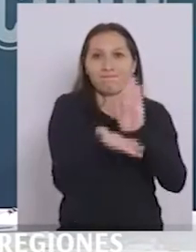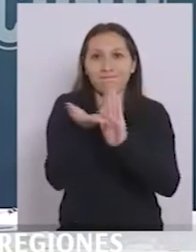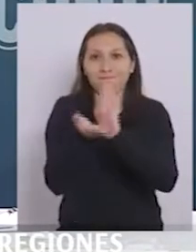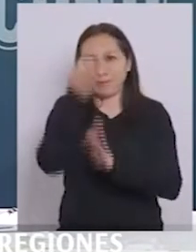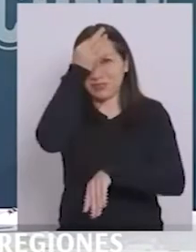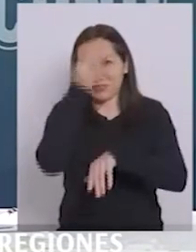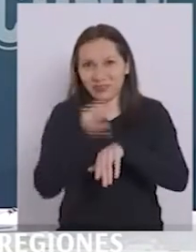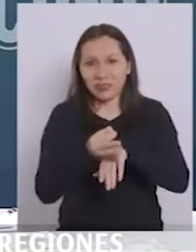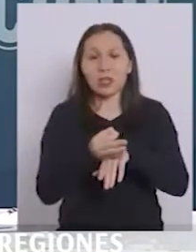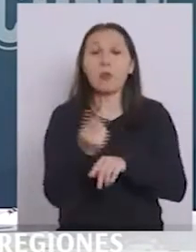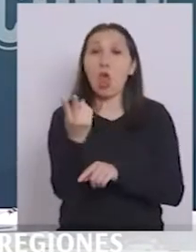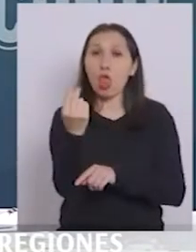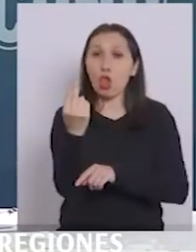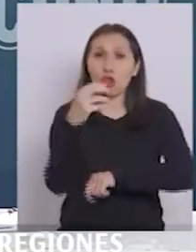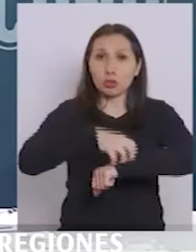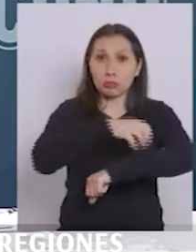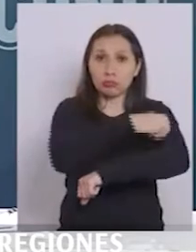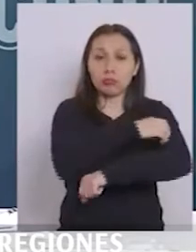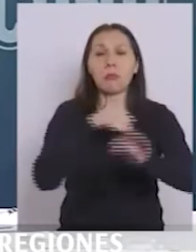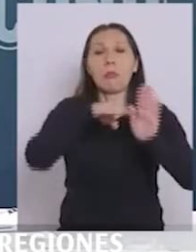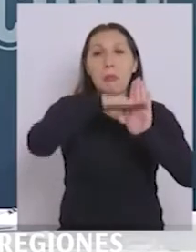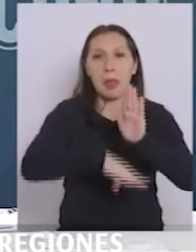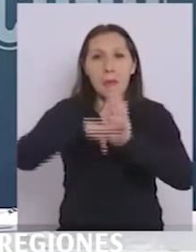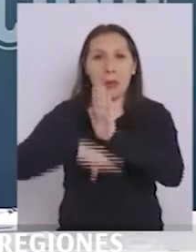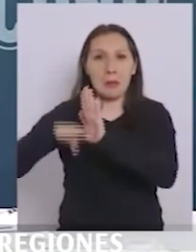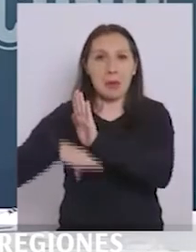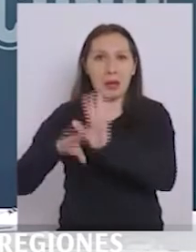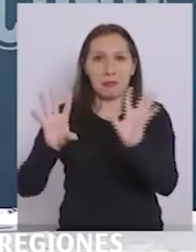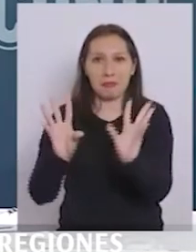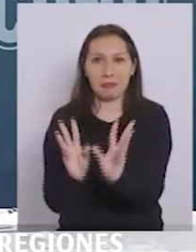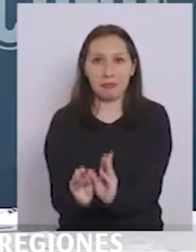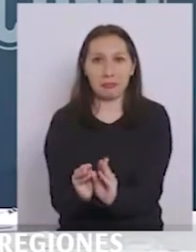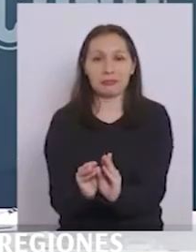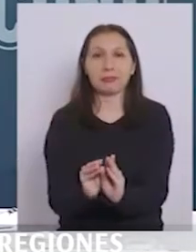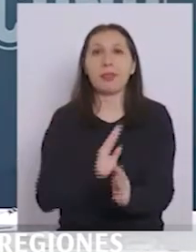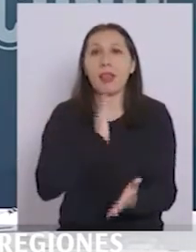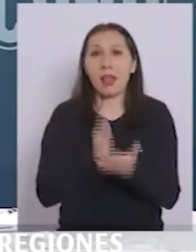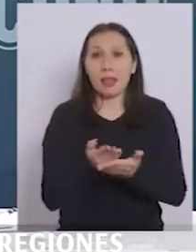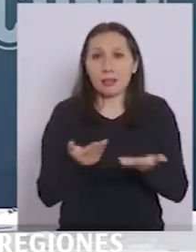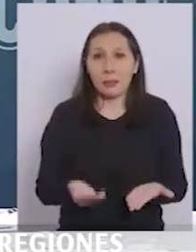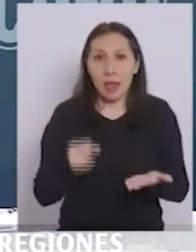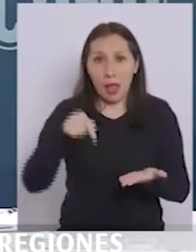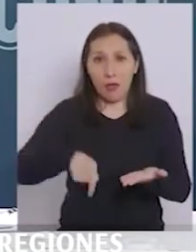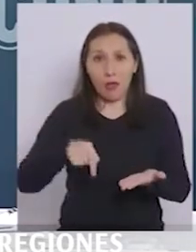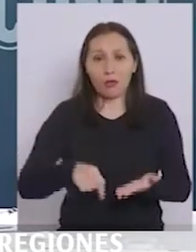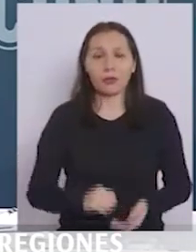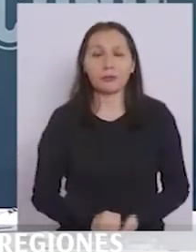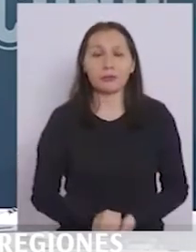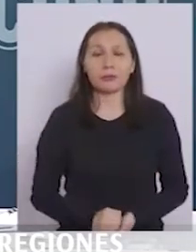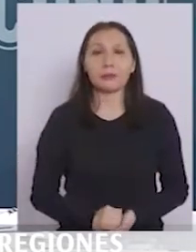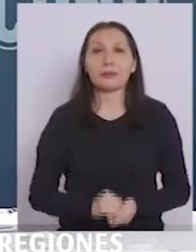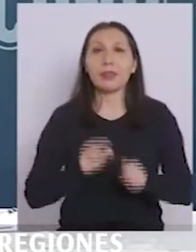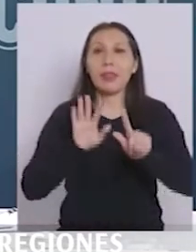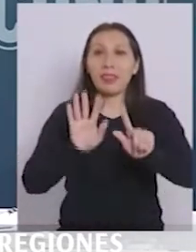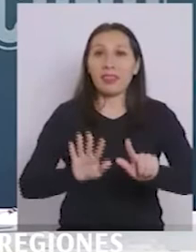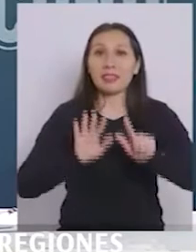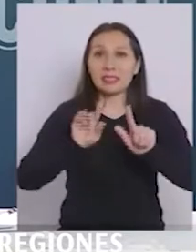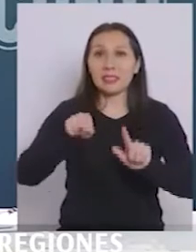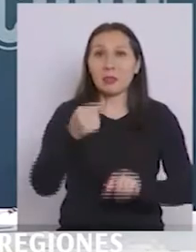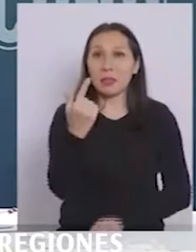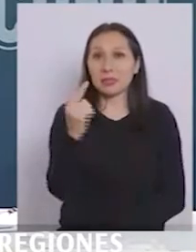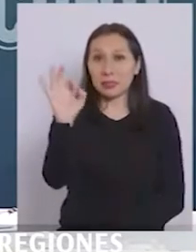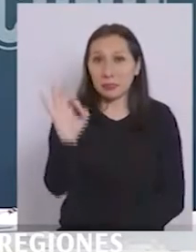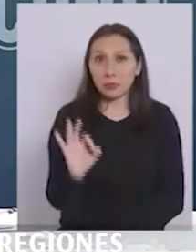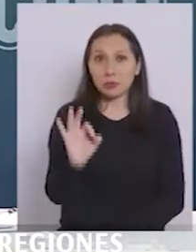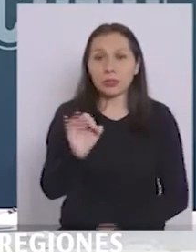y 12 regiones bajan sus casos. Hasta el día de hoy, el 17,7